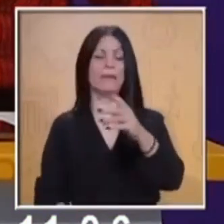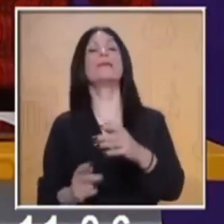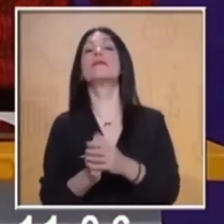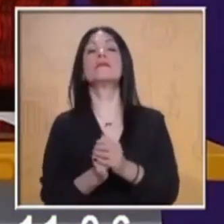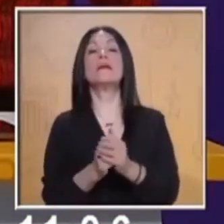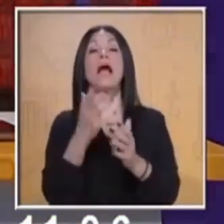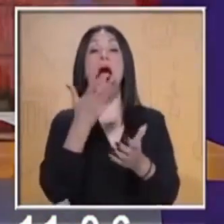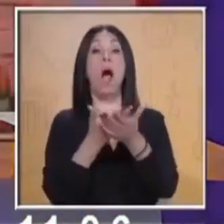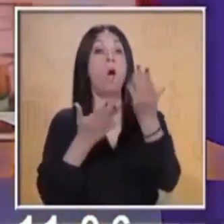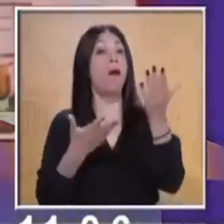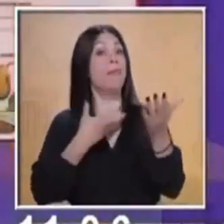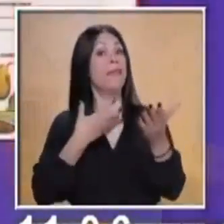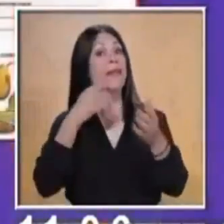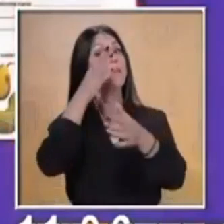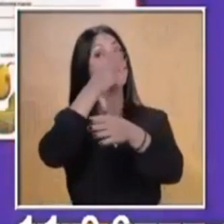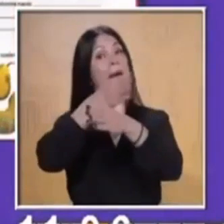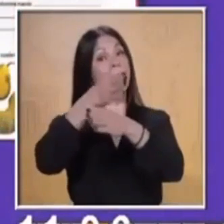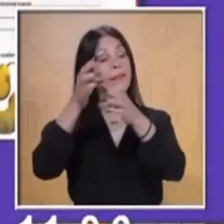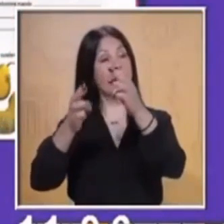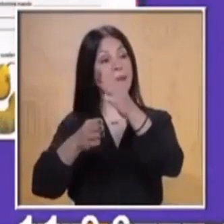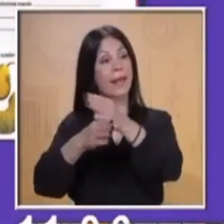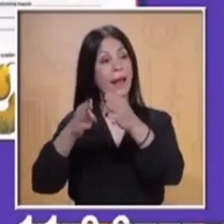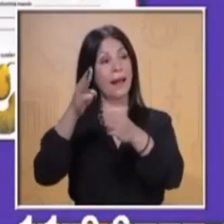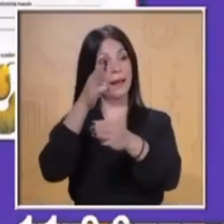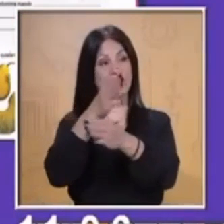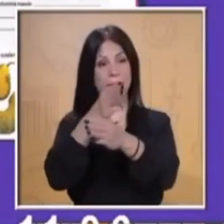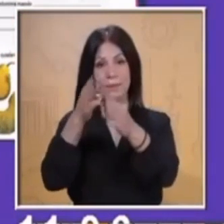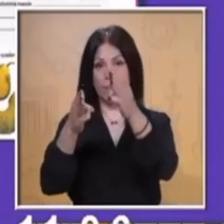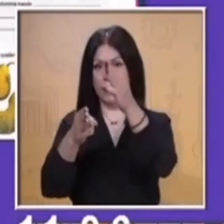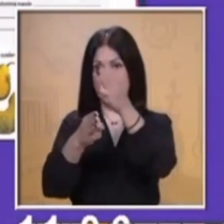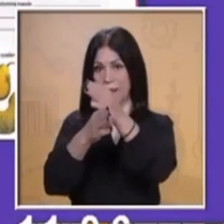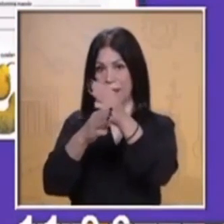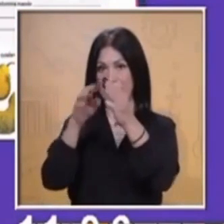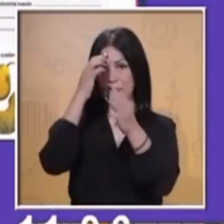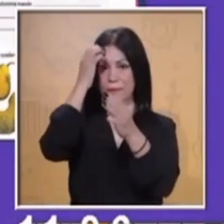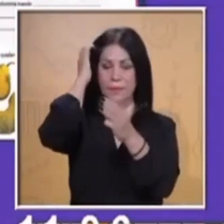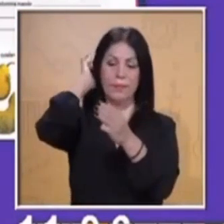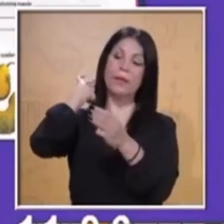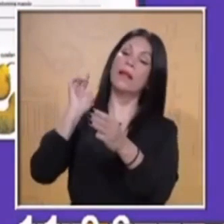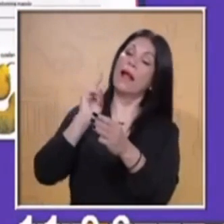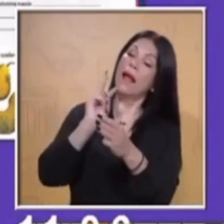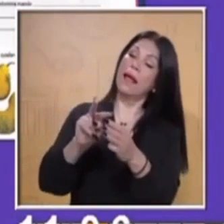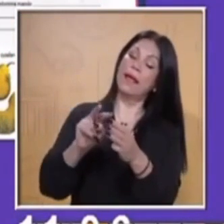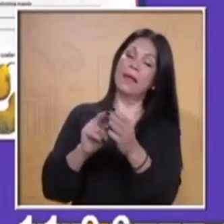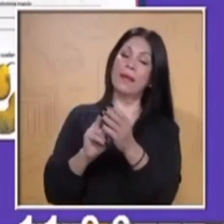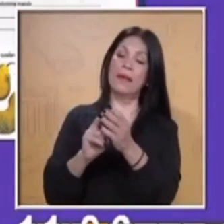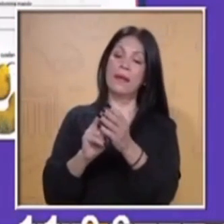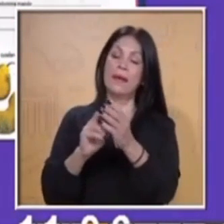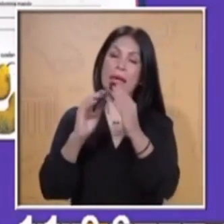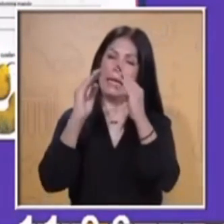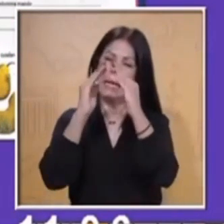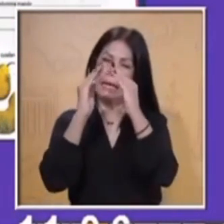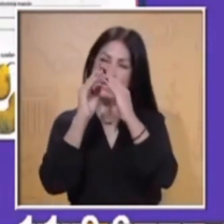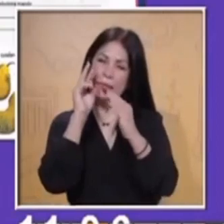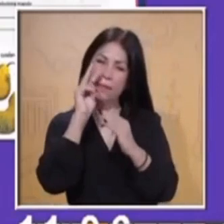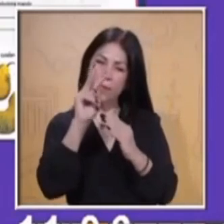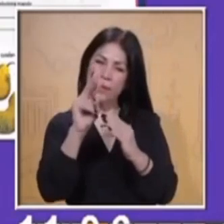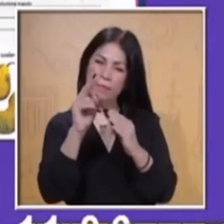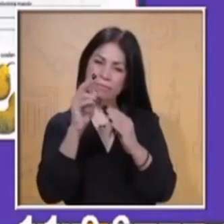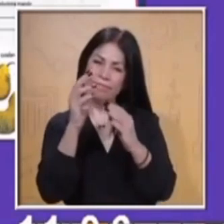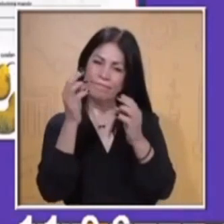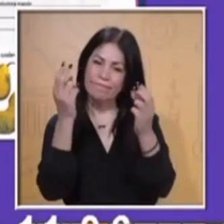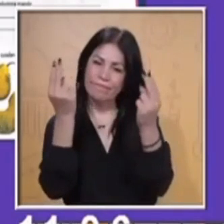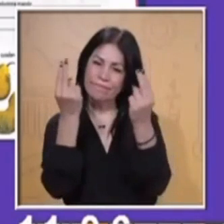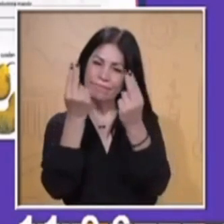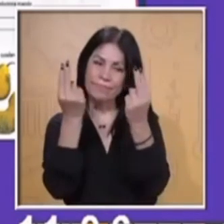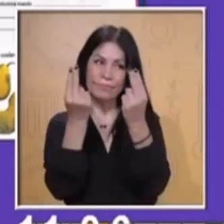el día de hoy. Los observamos ahí en casita, en la pantalla, y los escuchamos los niños que nos sintonizan